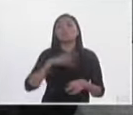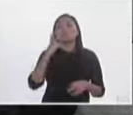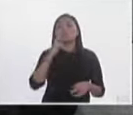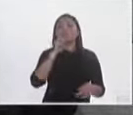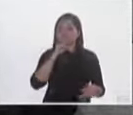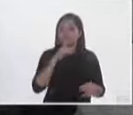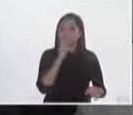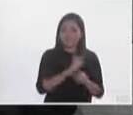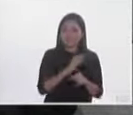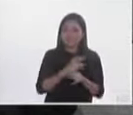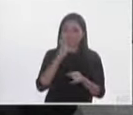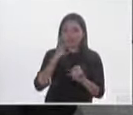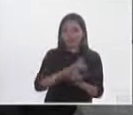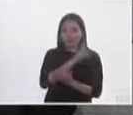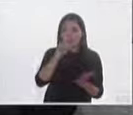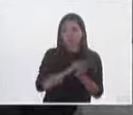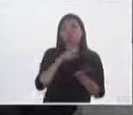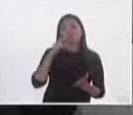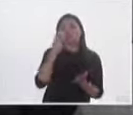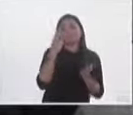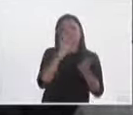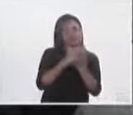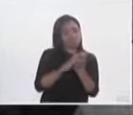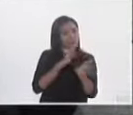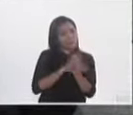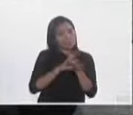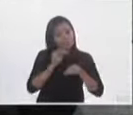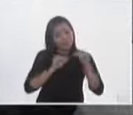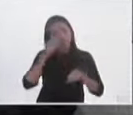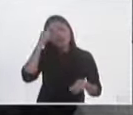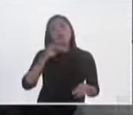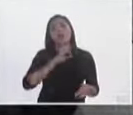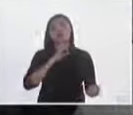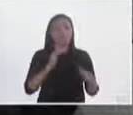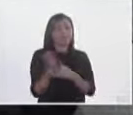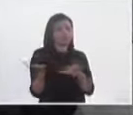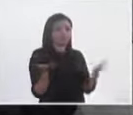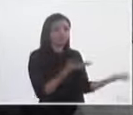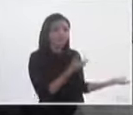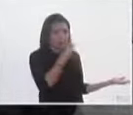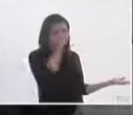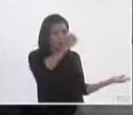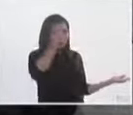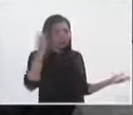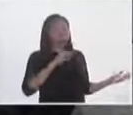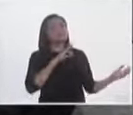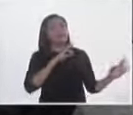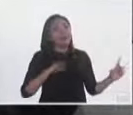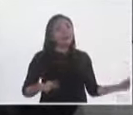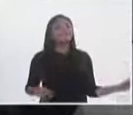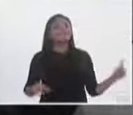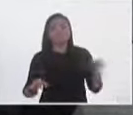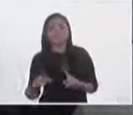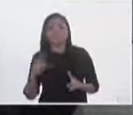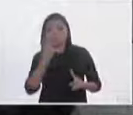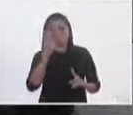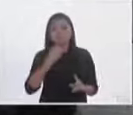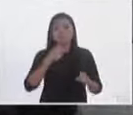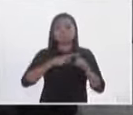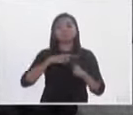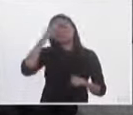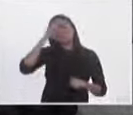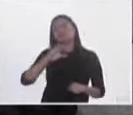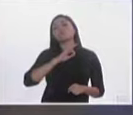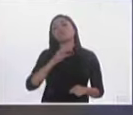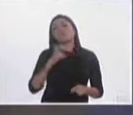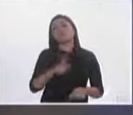reformar esta ley orgánica para darle todas las facilidades y todas las atribuciones y herramientas que necesita tener para que se desarrolle